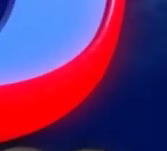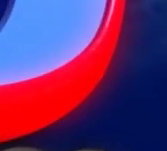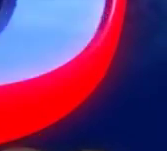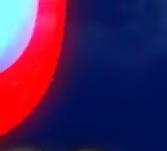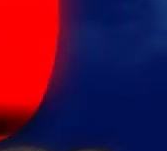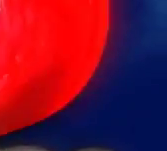Gracias. Gracias.